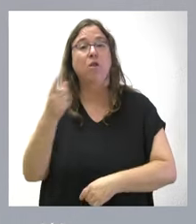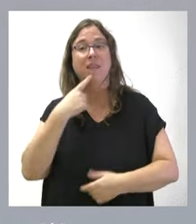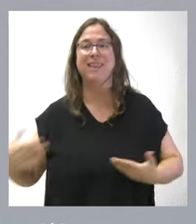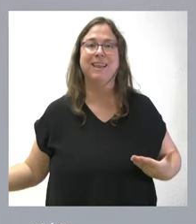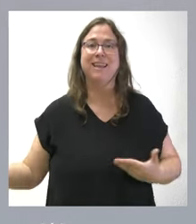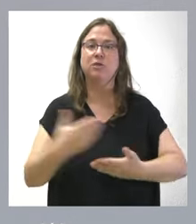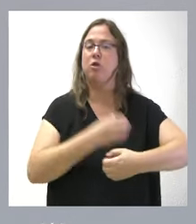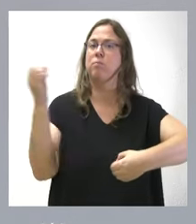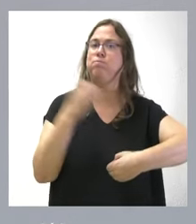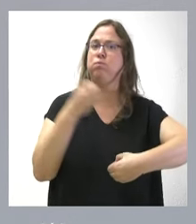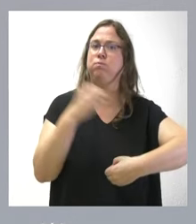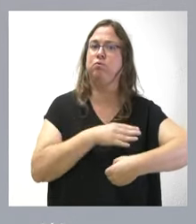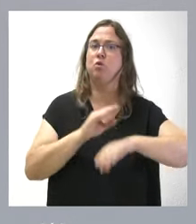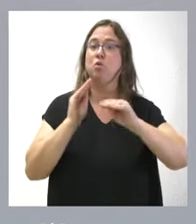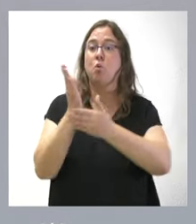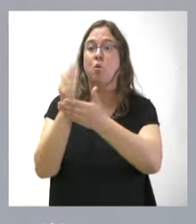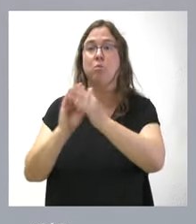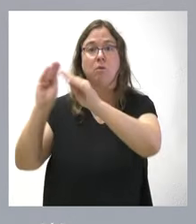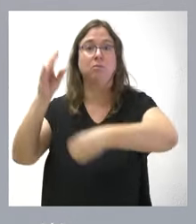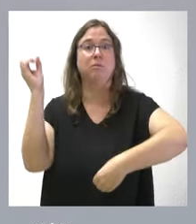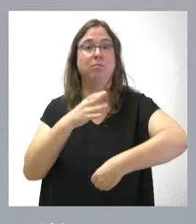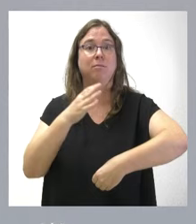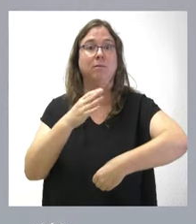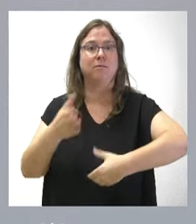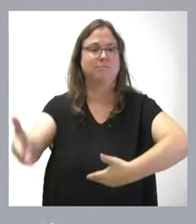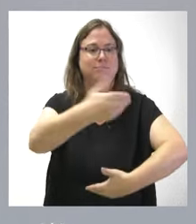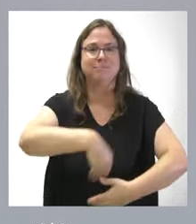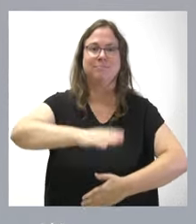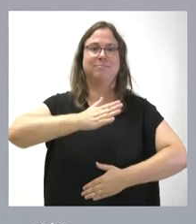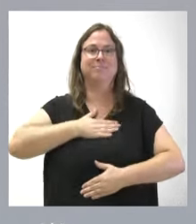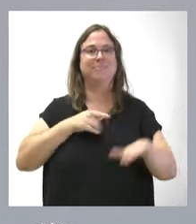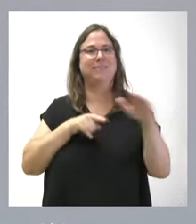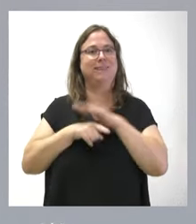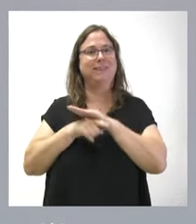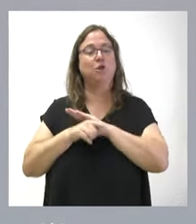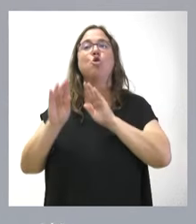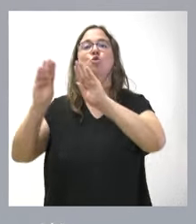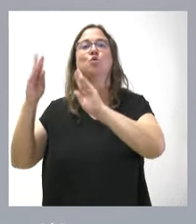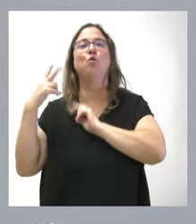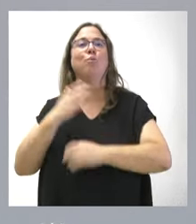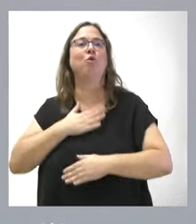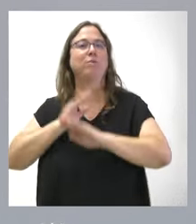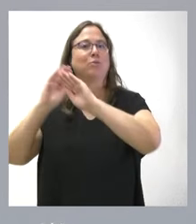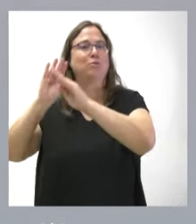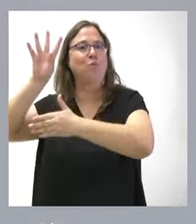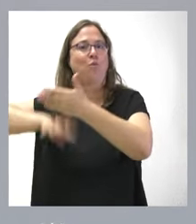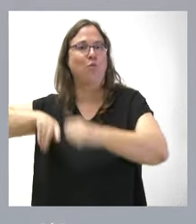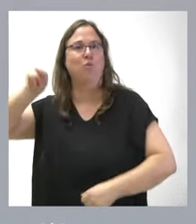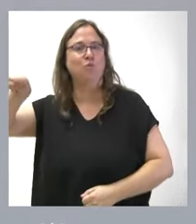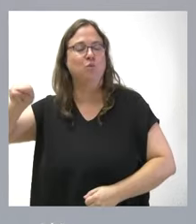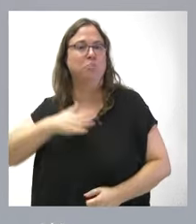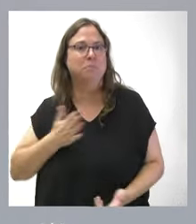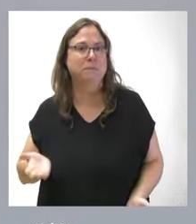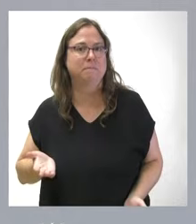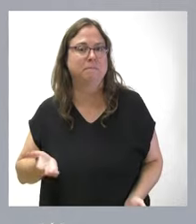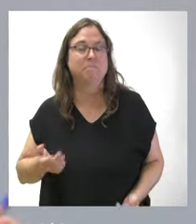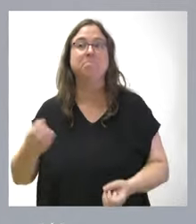de una comunidad autónoma será gestionada por una agencia tributaria propia de esa comunidad autónoma. Pero